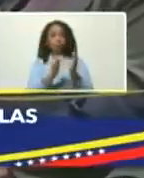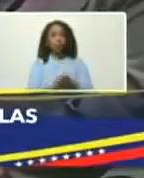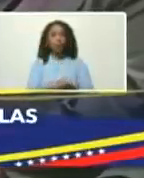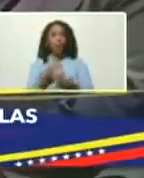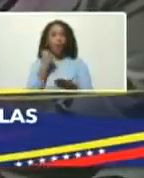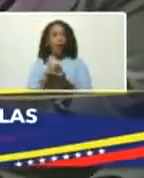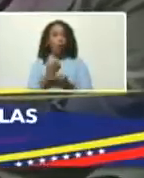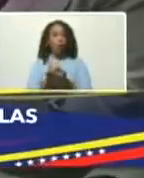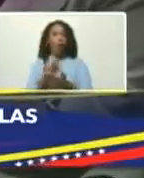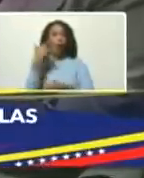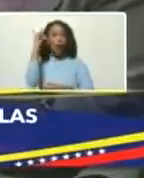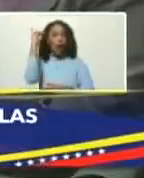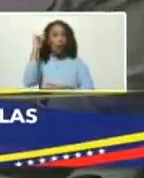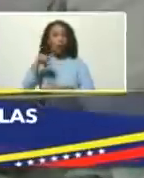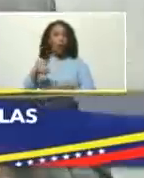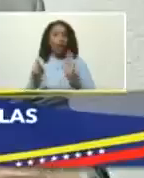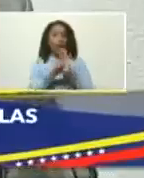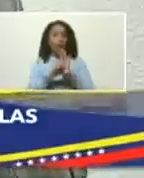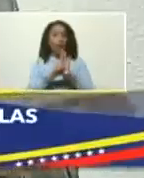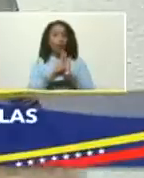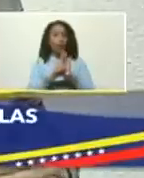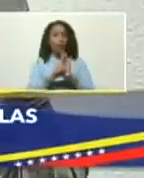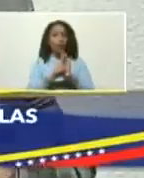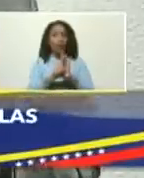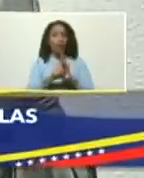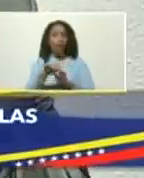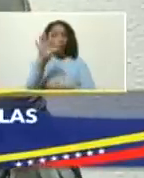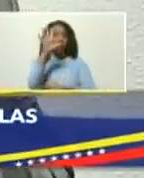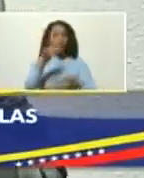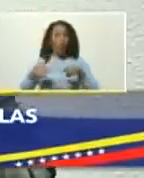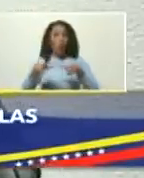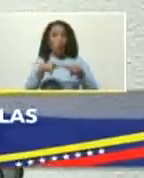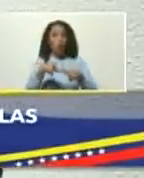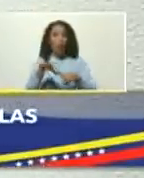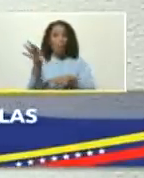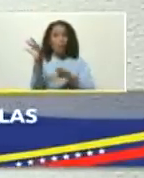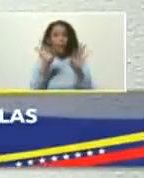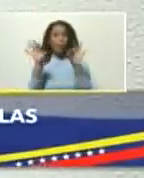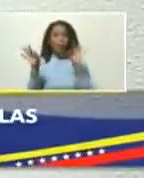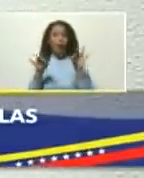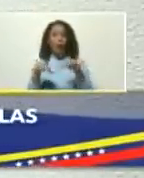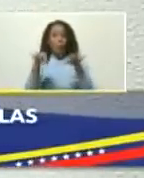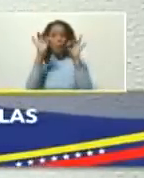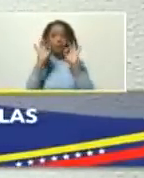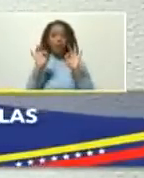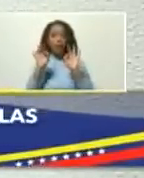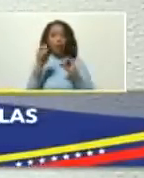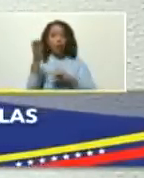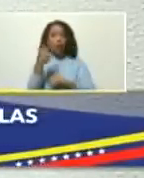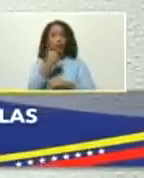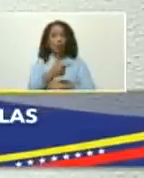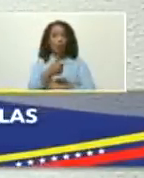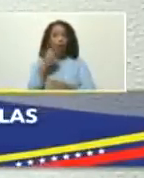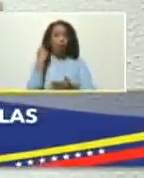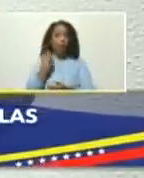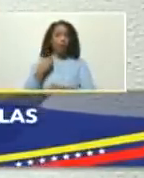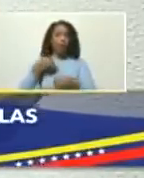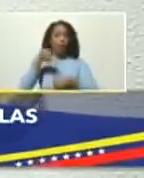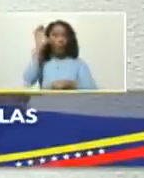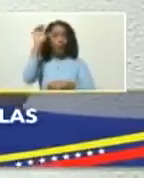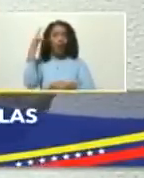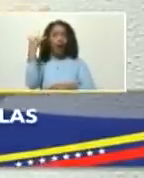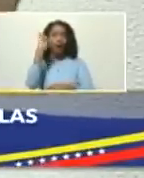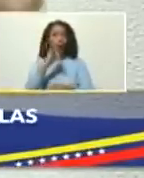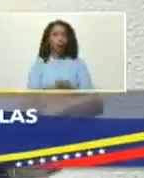económicas que tiene esta ley orgánica y las cinco zonas primigenias que usted está decretando para la inversión del país tenemos